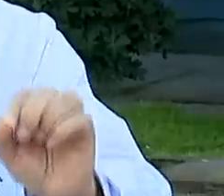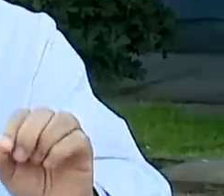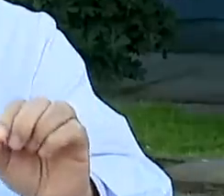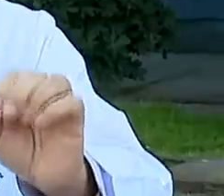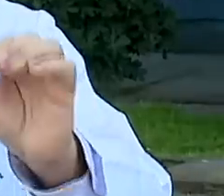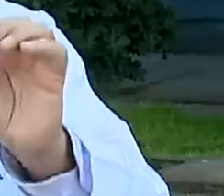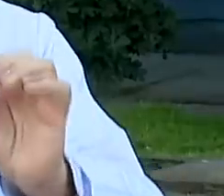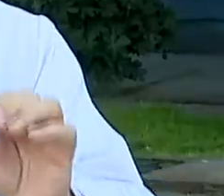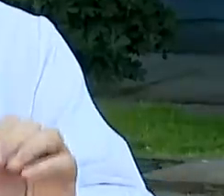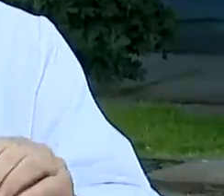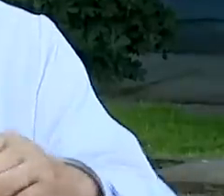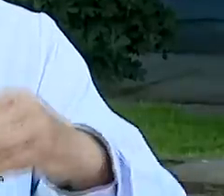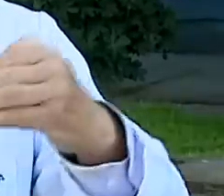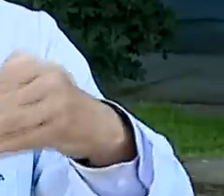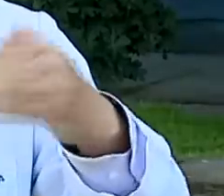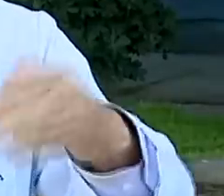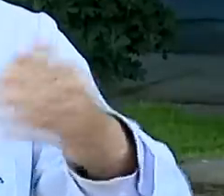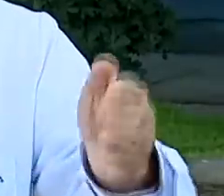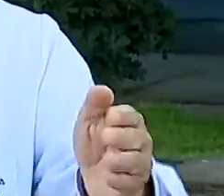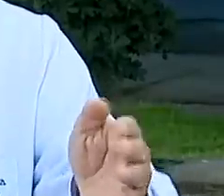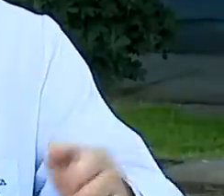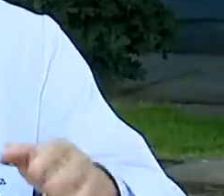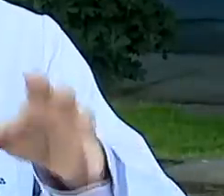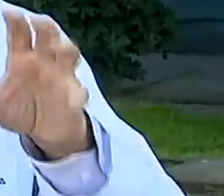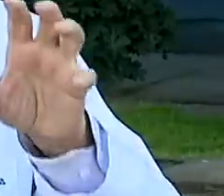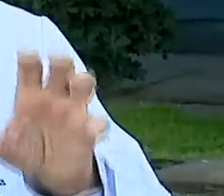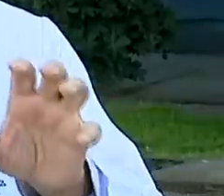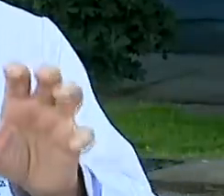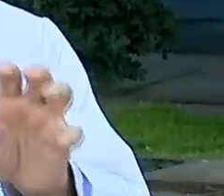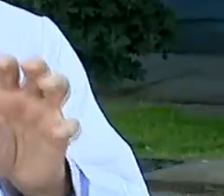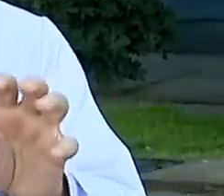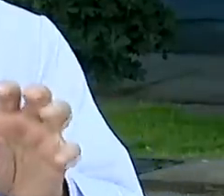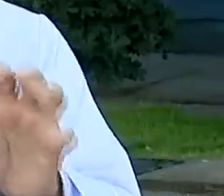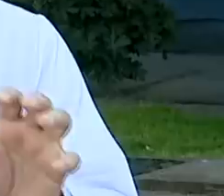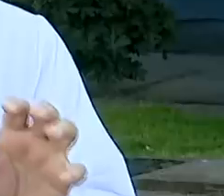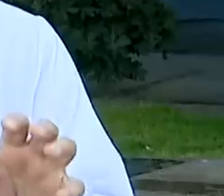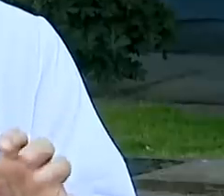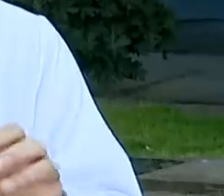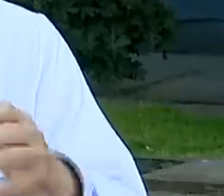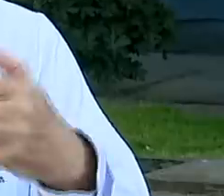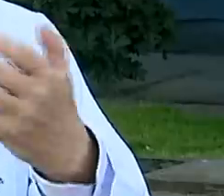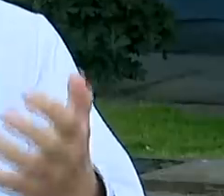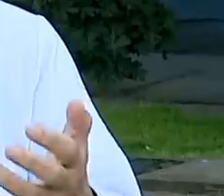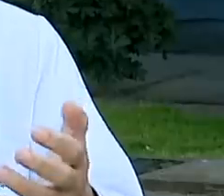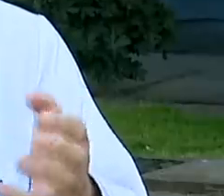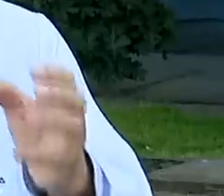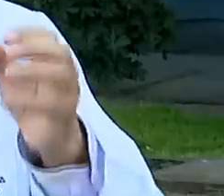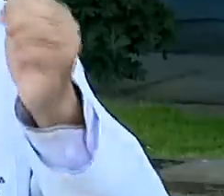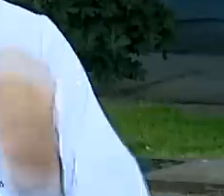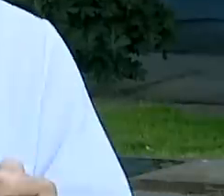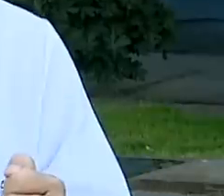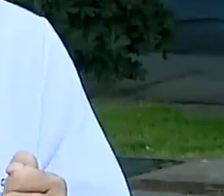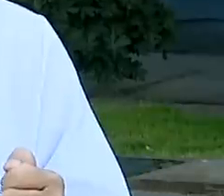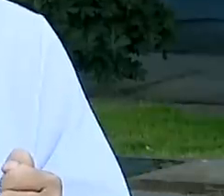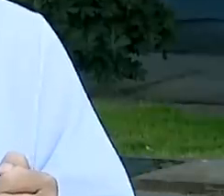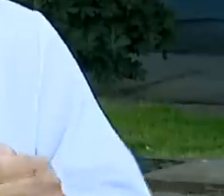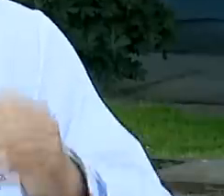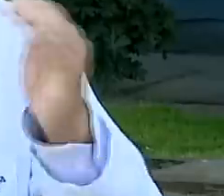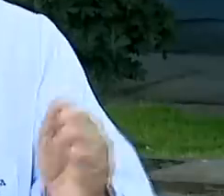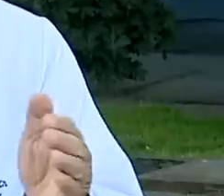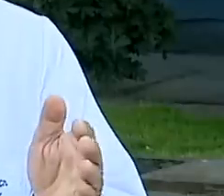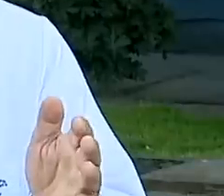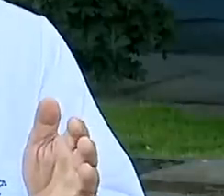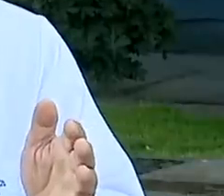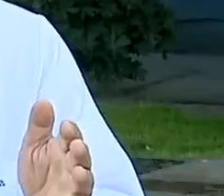puntual, estacional y mantenía en el tiempo sin un gran riesgo epidemiológico es alto. Entonces, ¿qué tenemos que hacer?